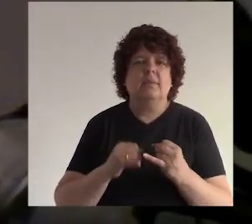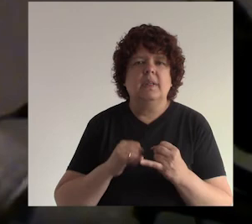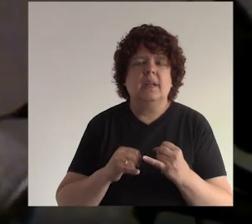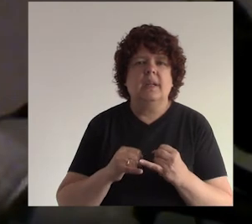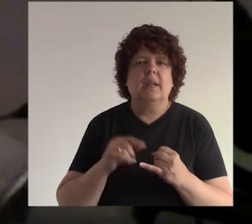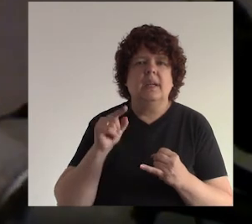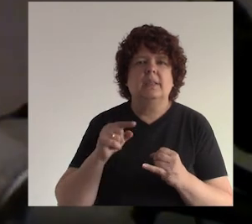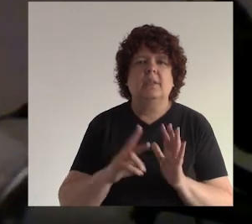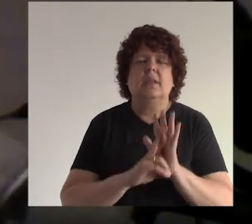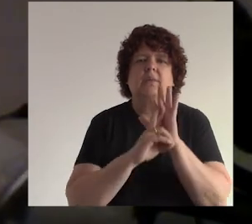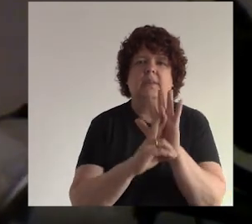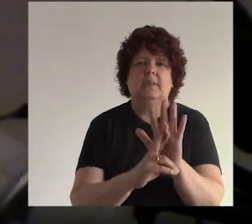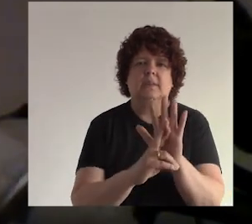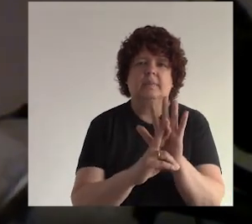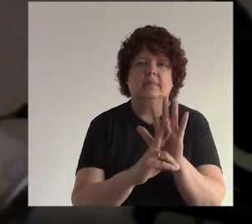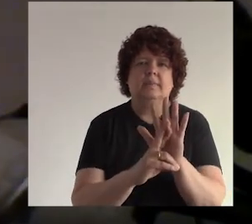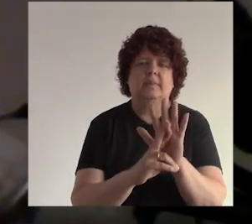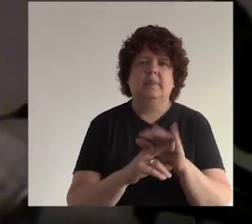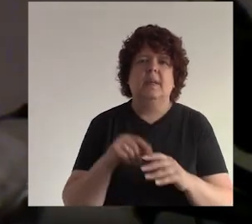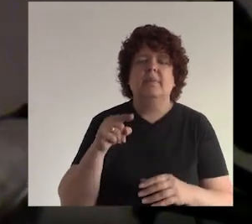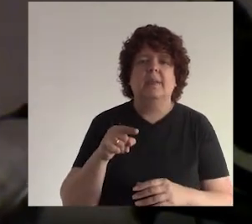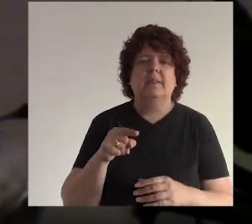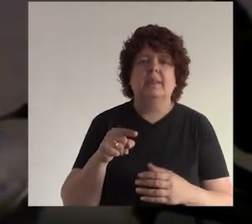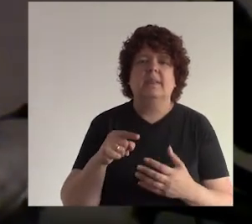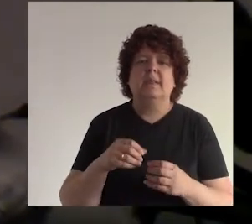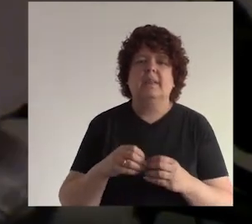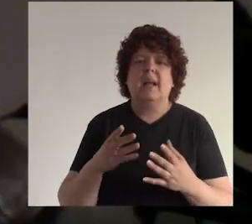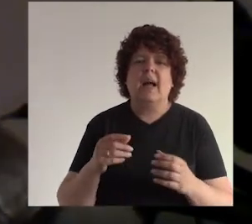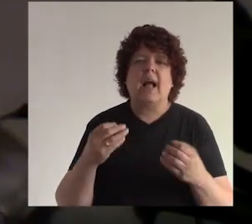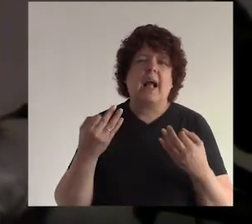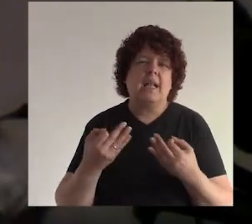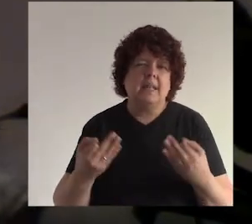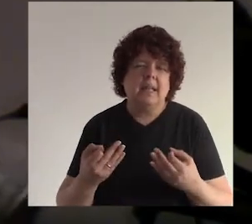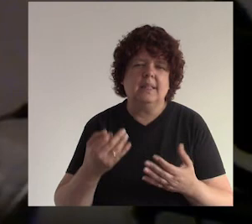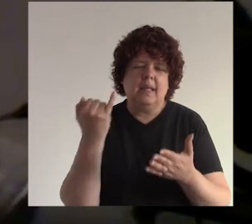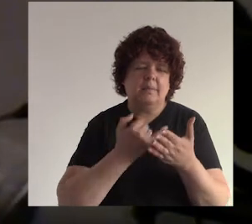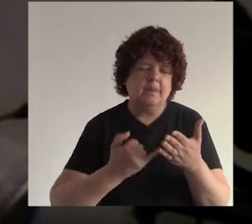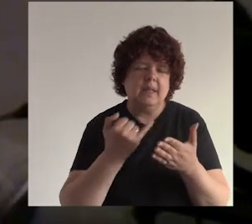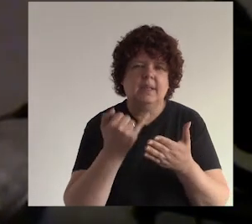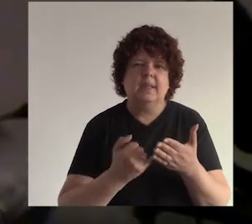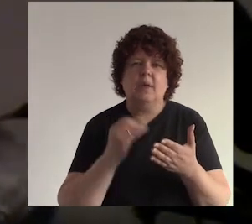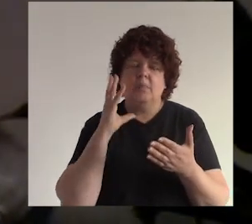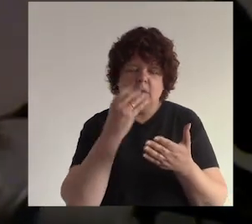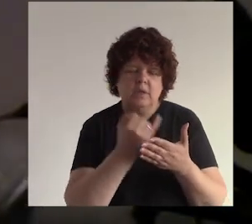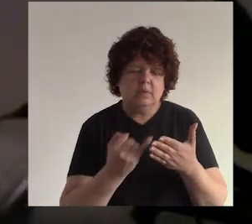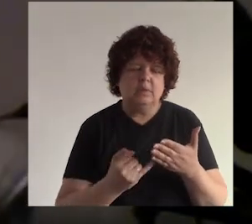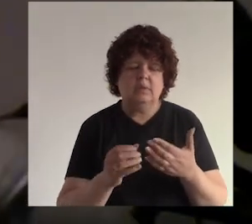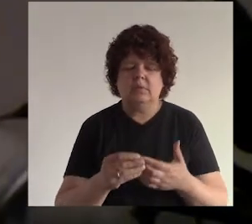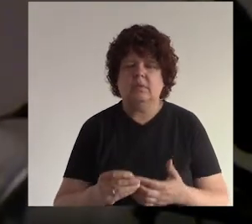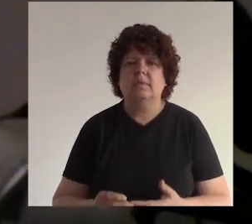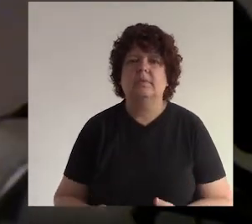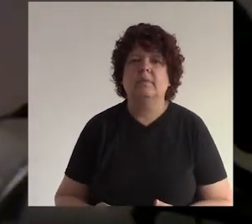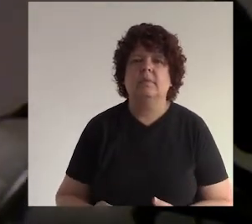finalmente es algo que te representa a la que tenga gran calidad de imagen o buen diseño gráfico